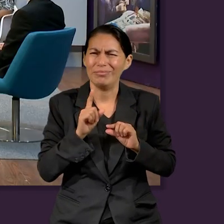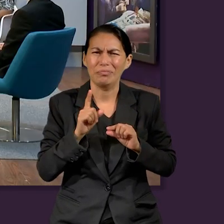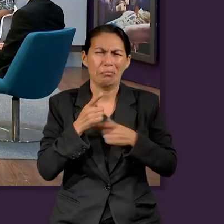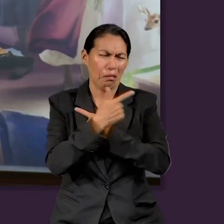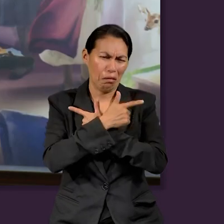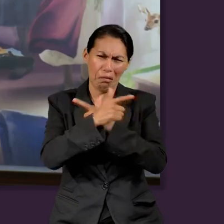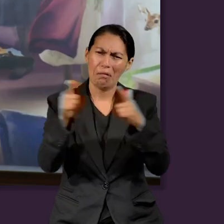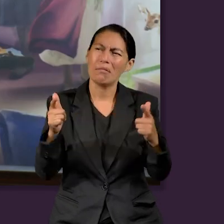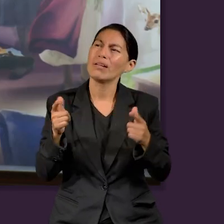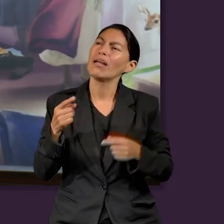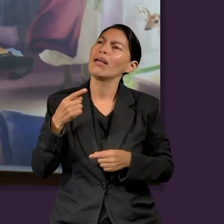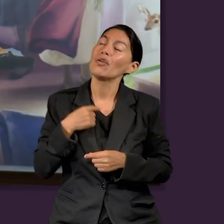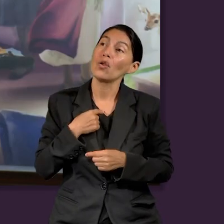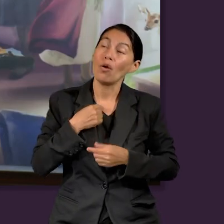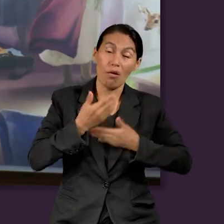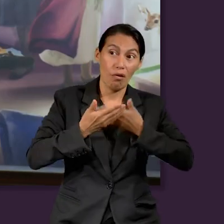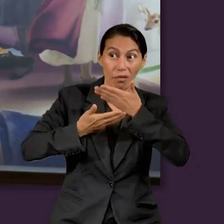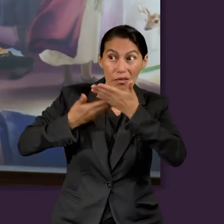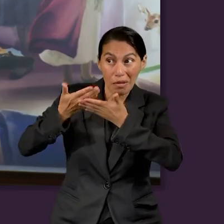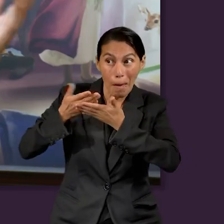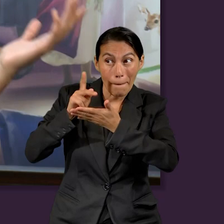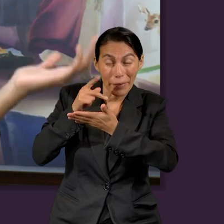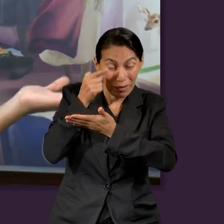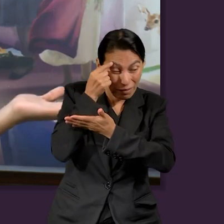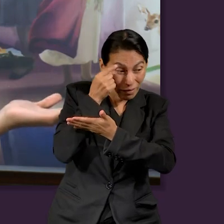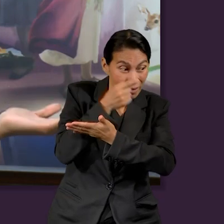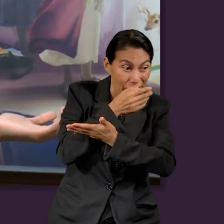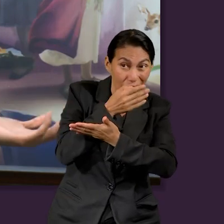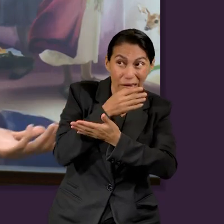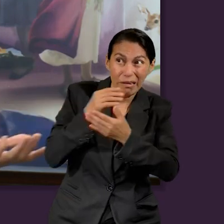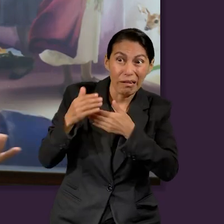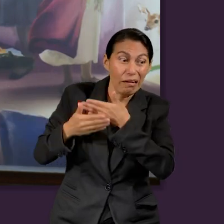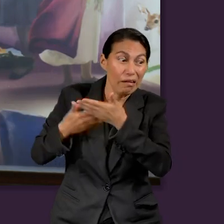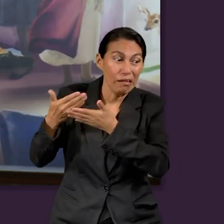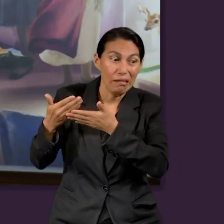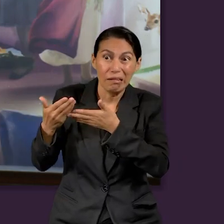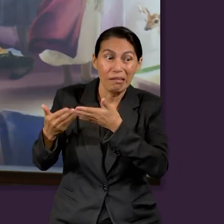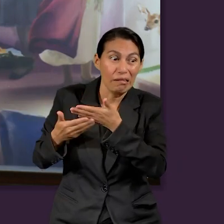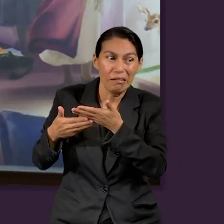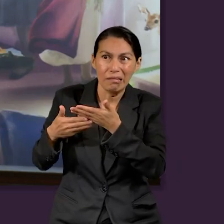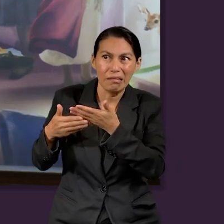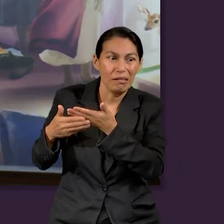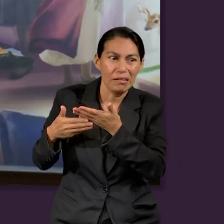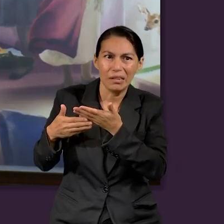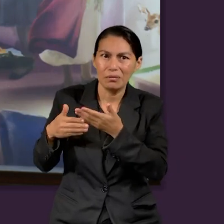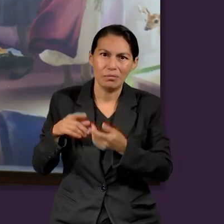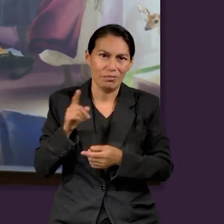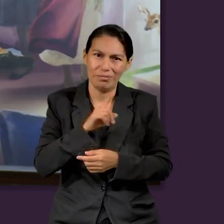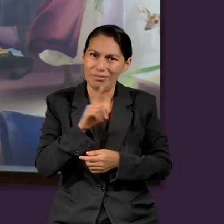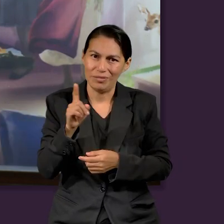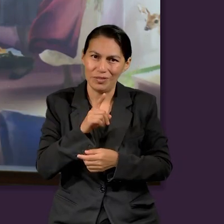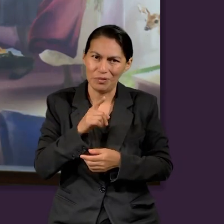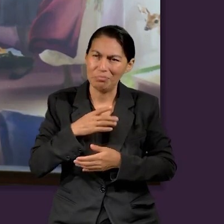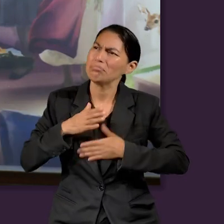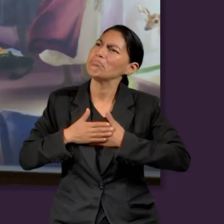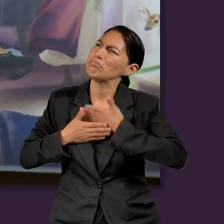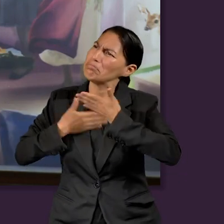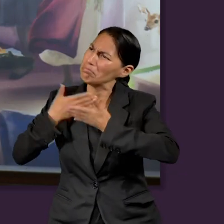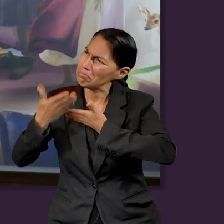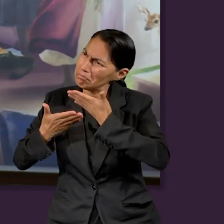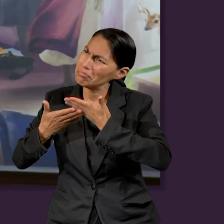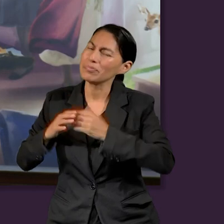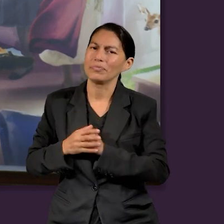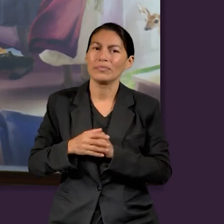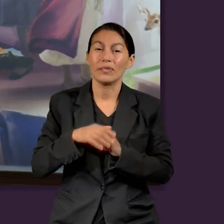podemos decir, bueno, es que yo sirvo a Dios, pero tenemos nuestra mente en otro lugar, ¿no? Escuché una vez una frase en un sermón que decía,